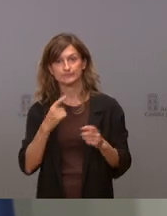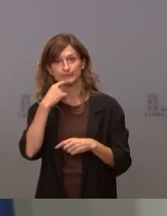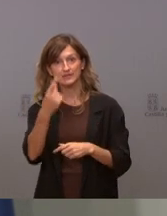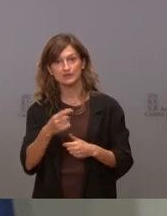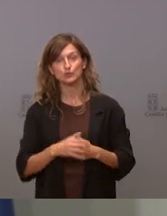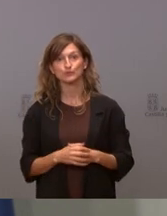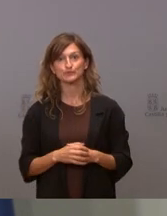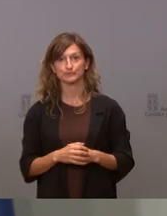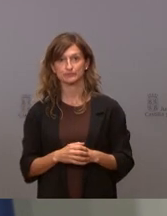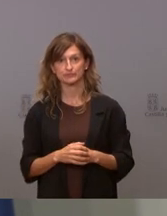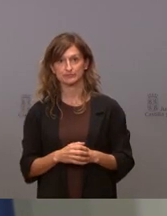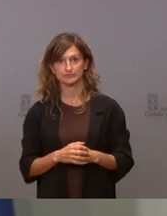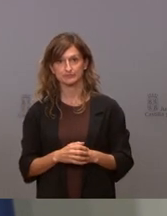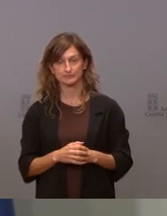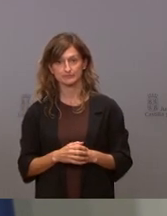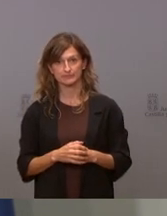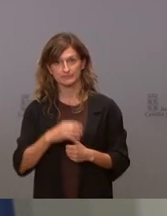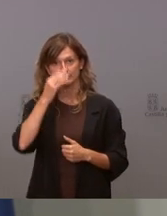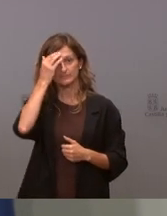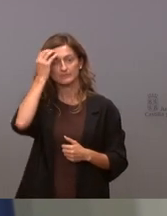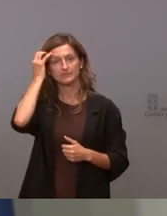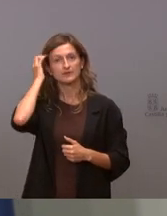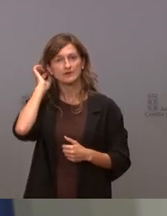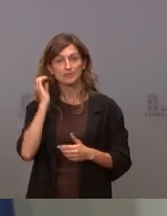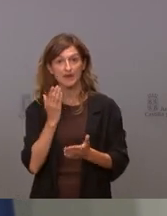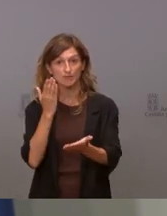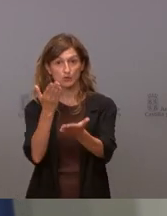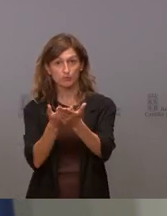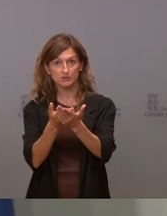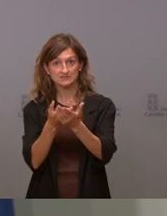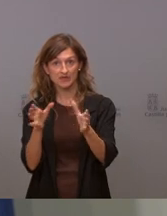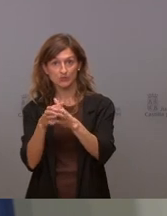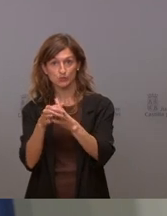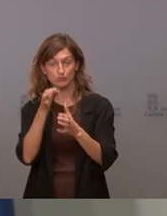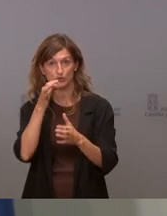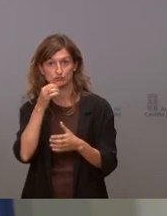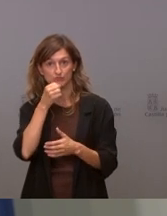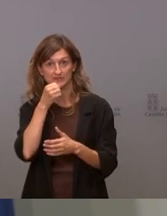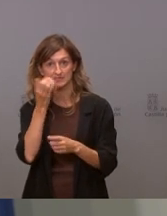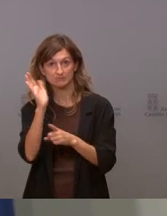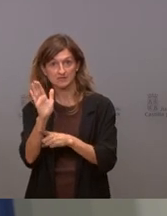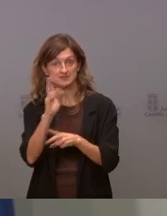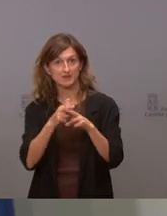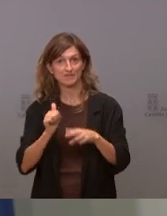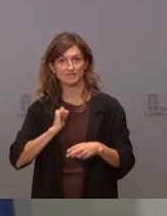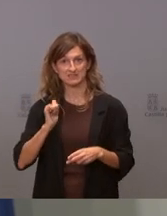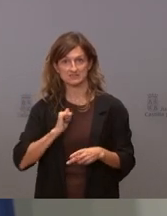que la manera de presentar las propuestas del Partido Socialista primero es falsa